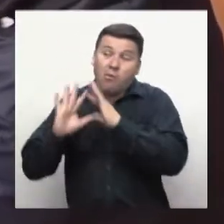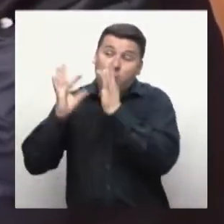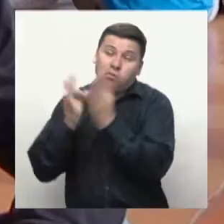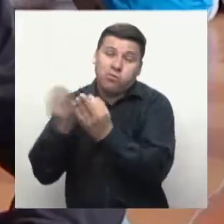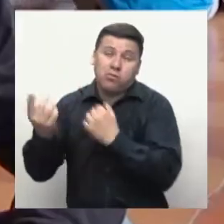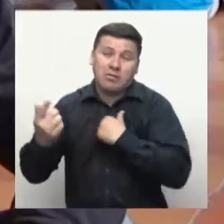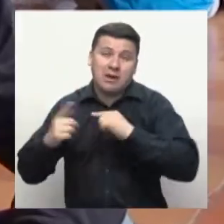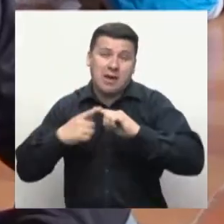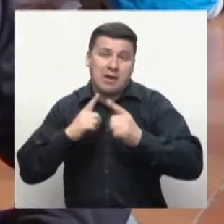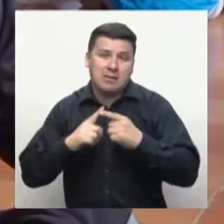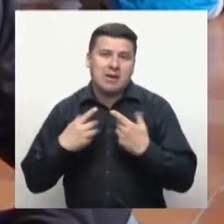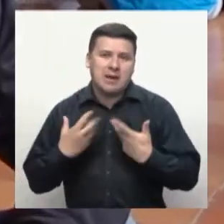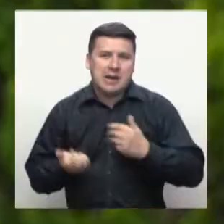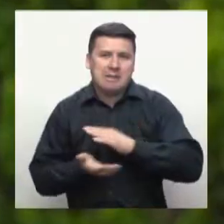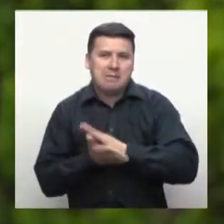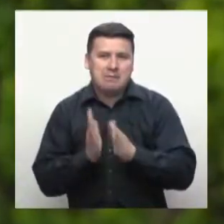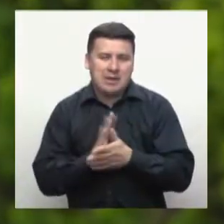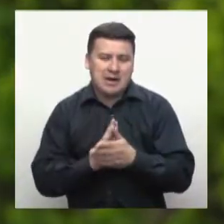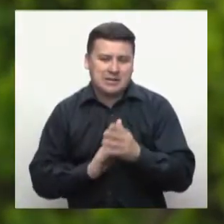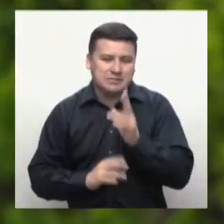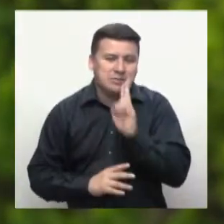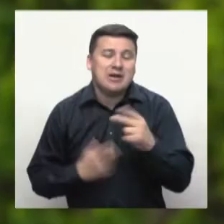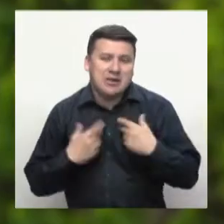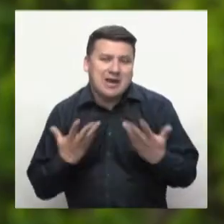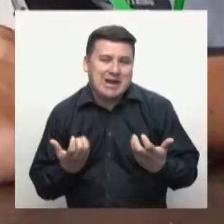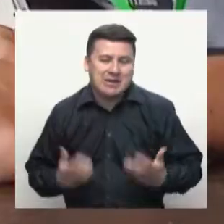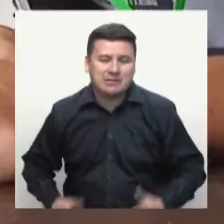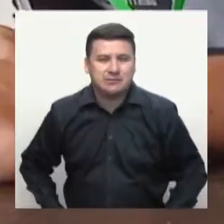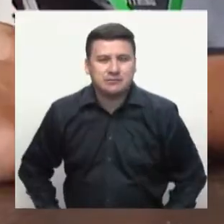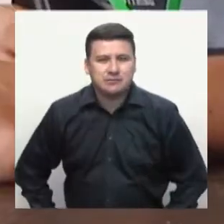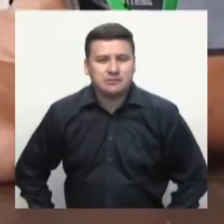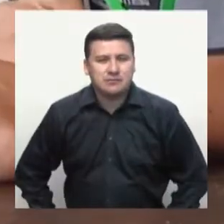tengo familiares allá, tengo amigos allá. Quiero paz para mi país.